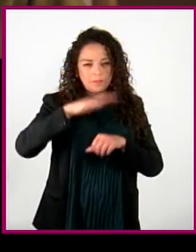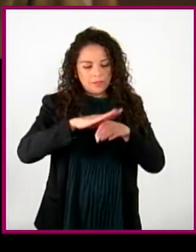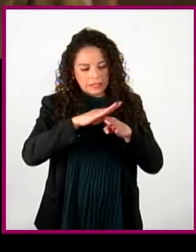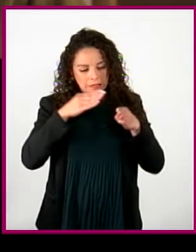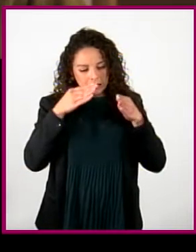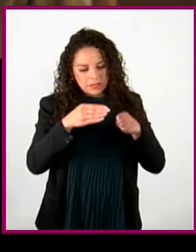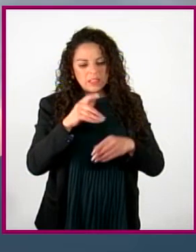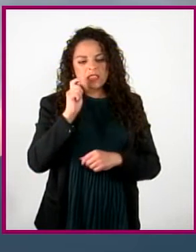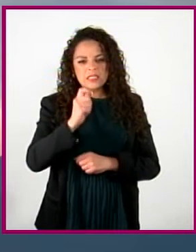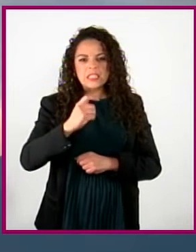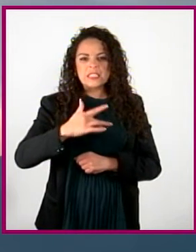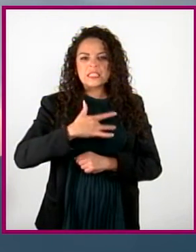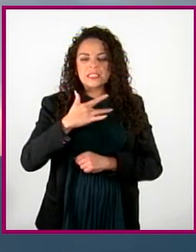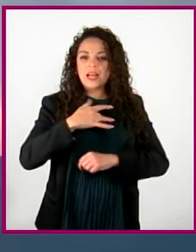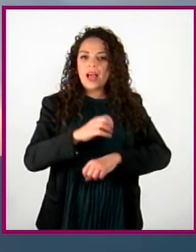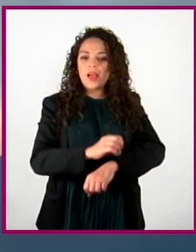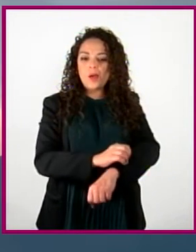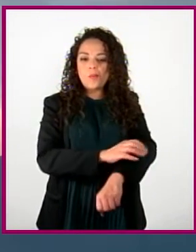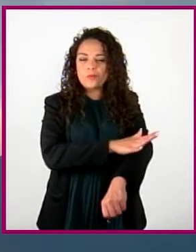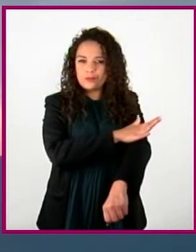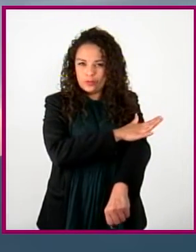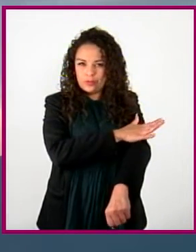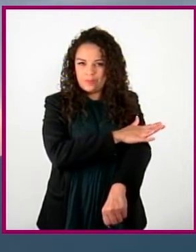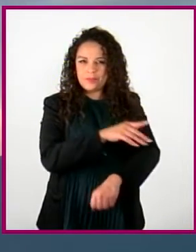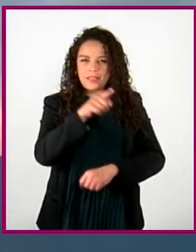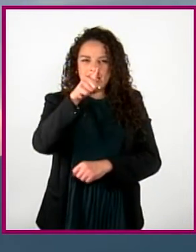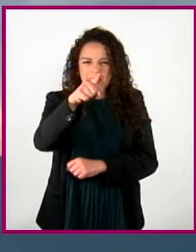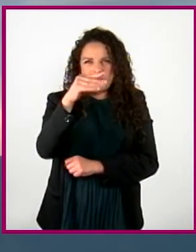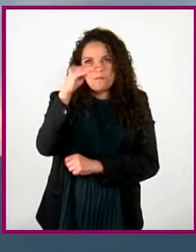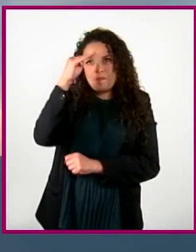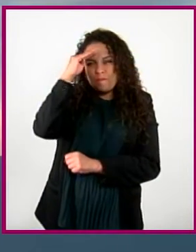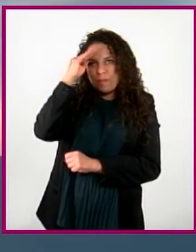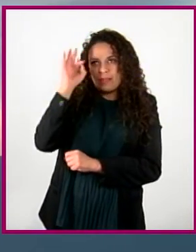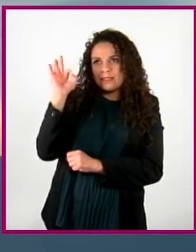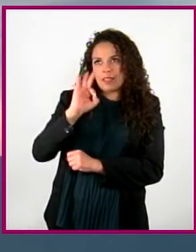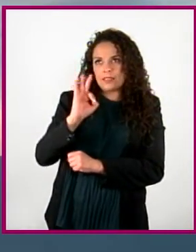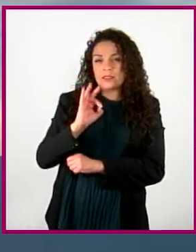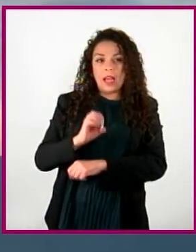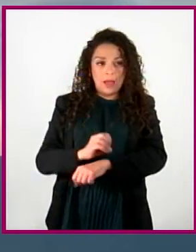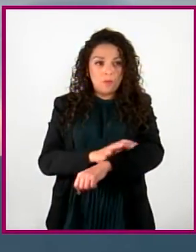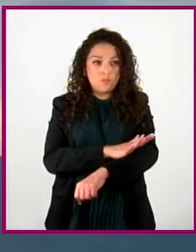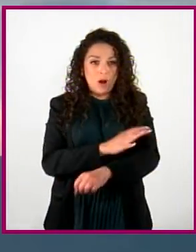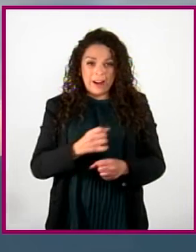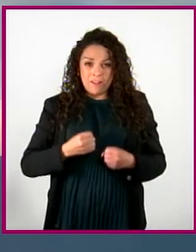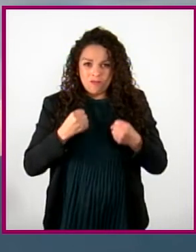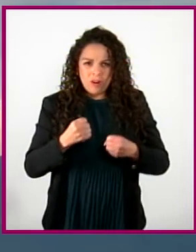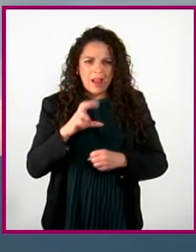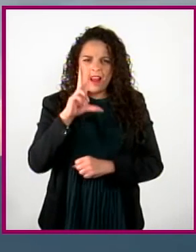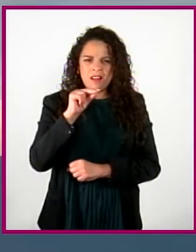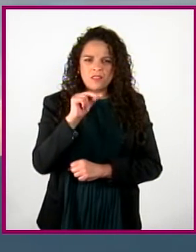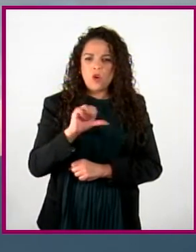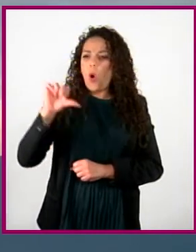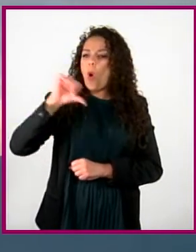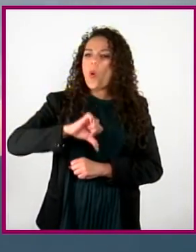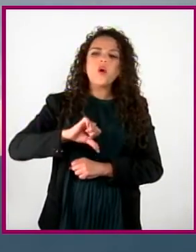emociones. Piensa en una emoción, no demasiado intensa, que hayas sentido en el día.